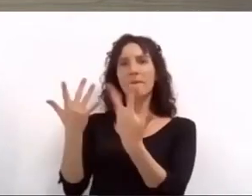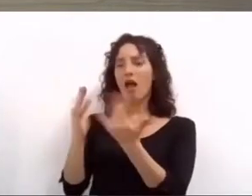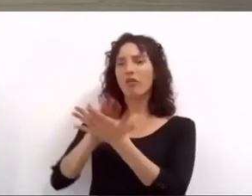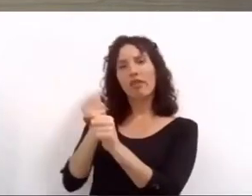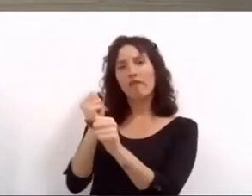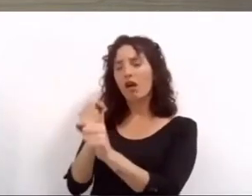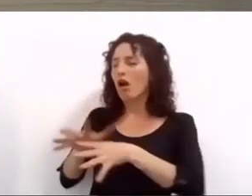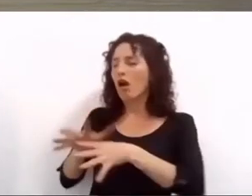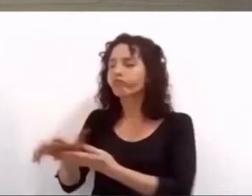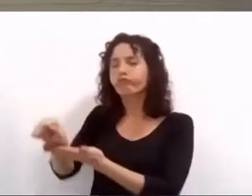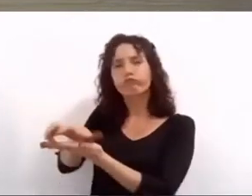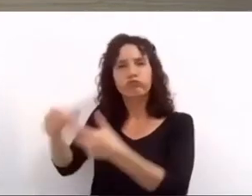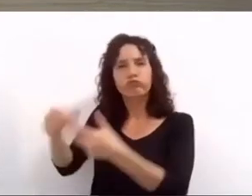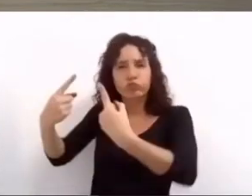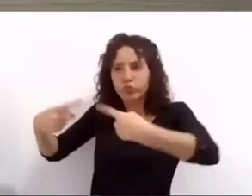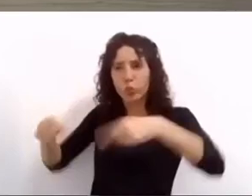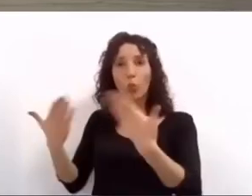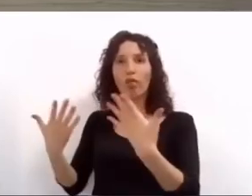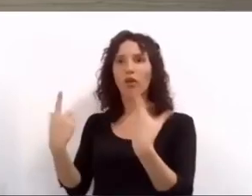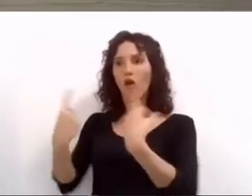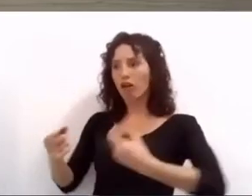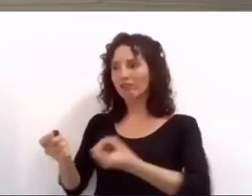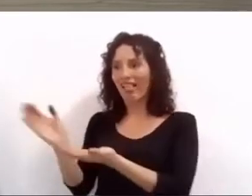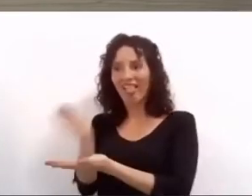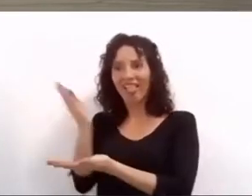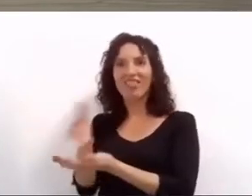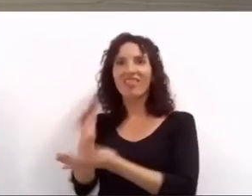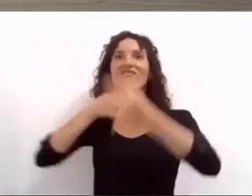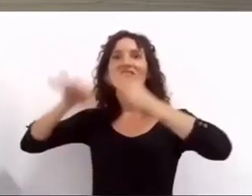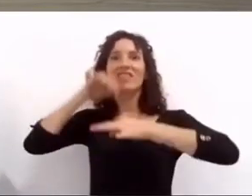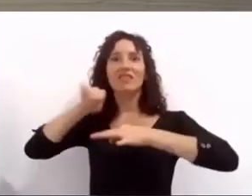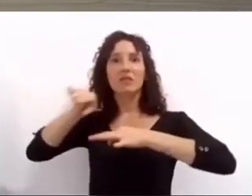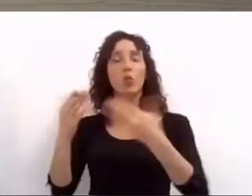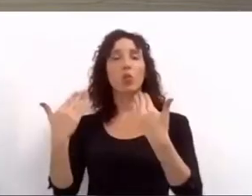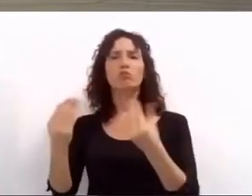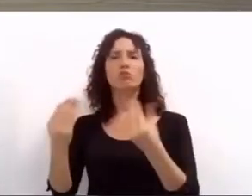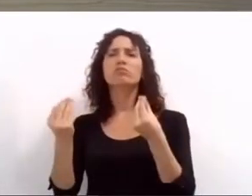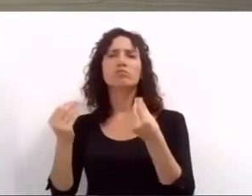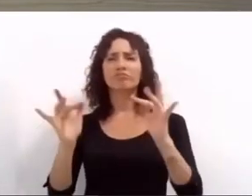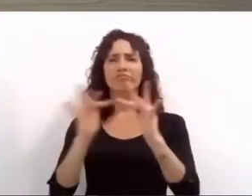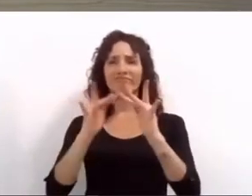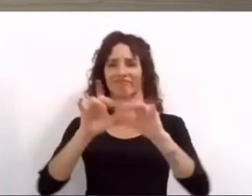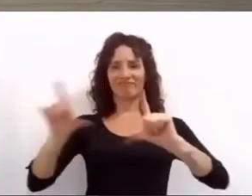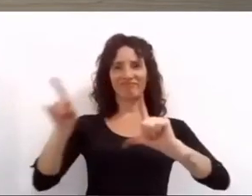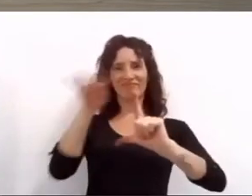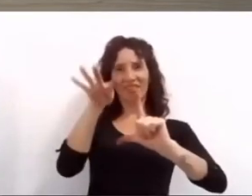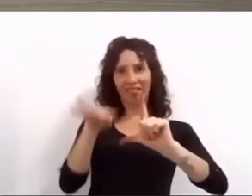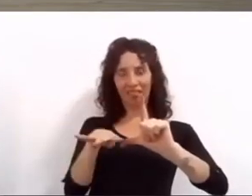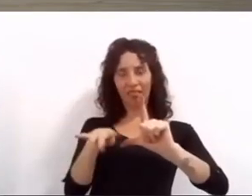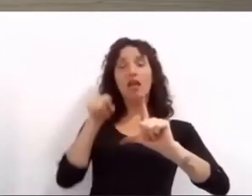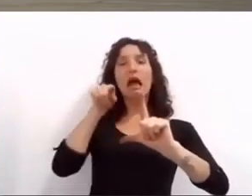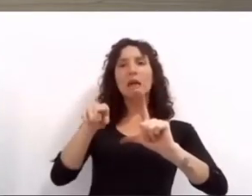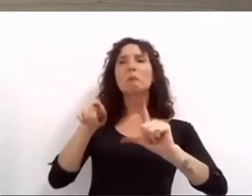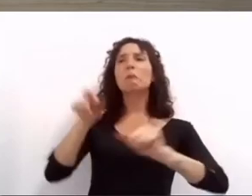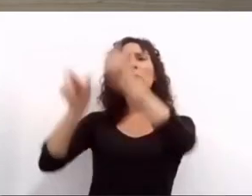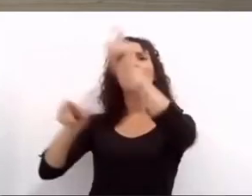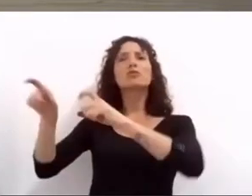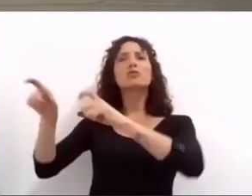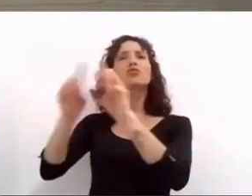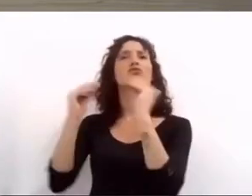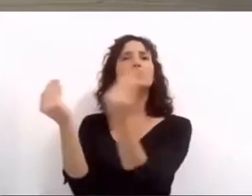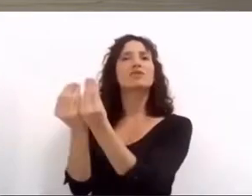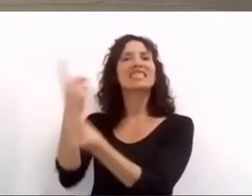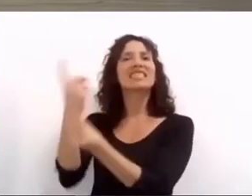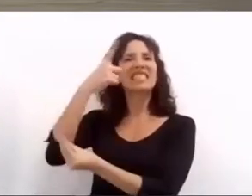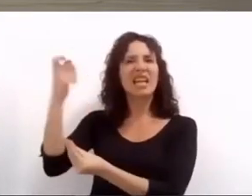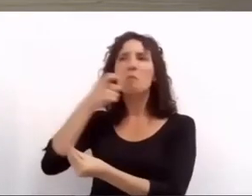espacio para poner en circulación sus productos dicha plataforma reúne la propuesta de más de 100 autores con obras originales de dibujo